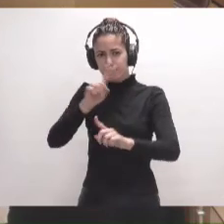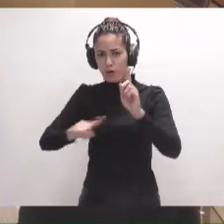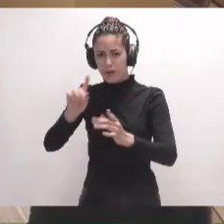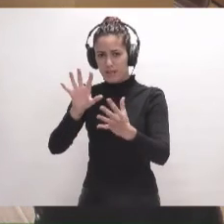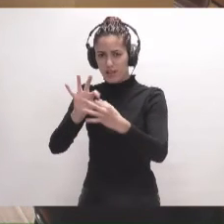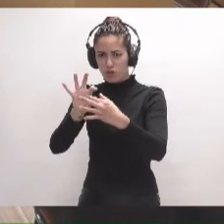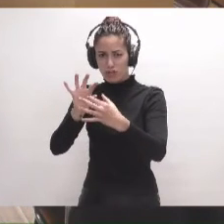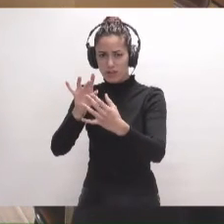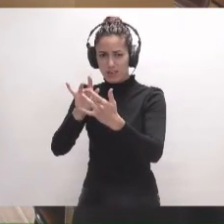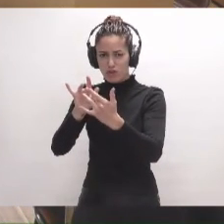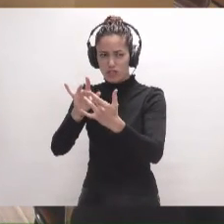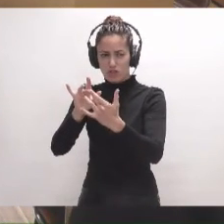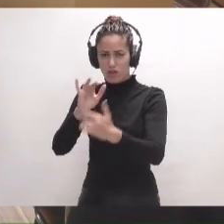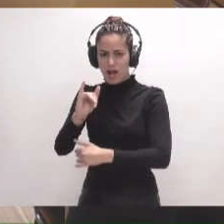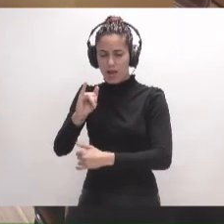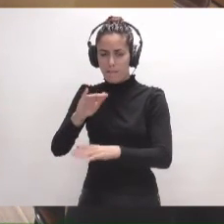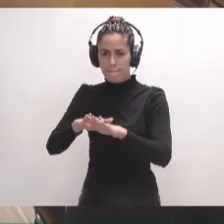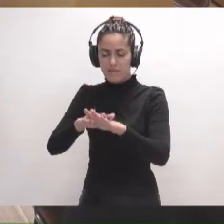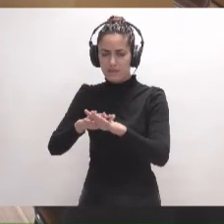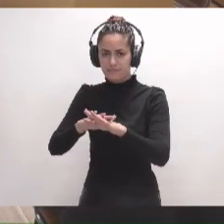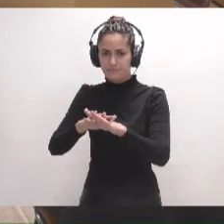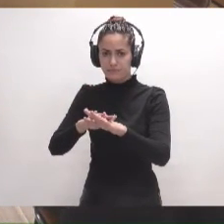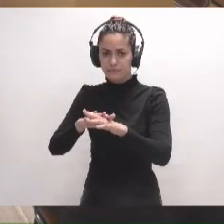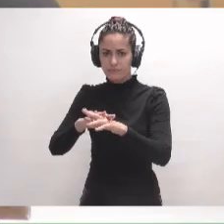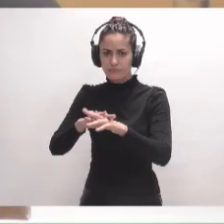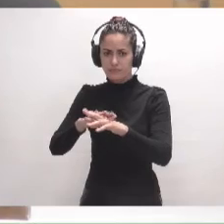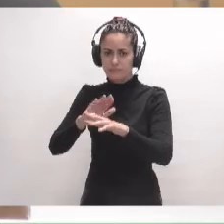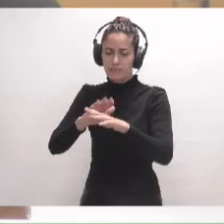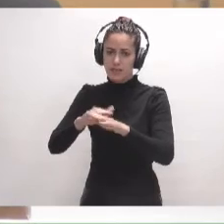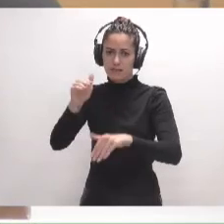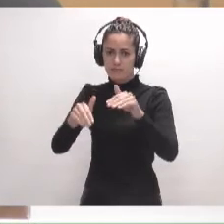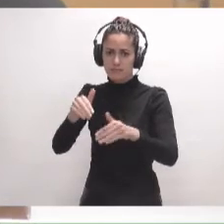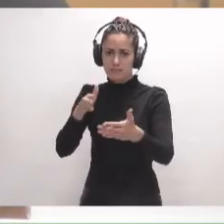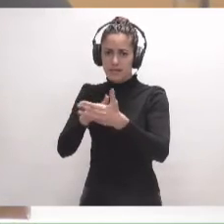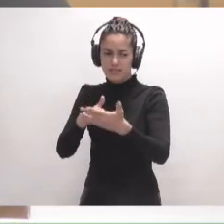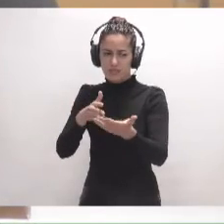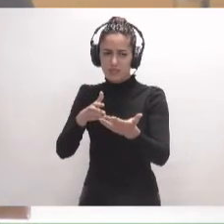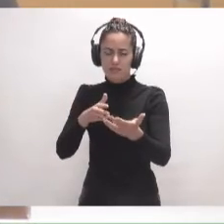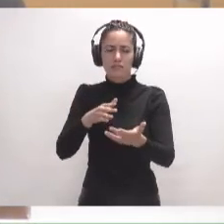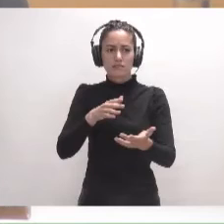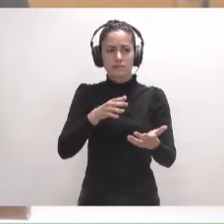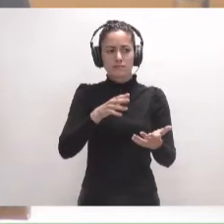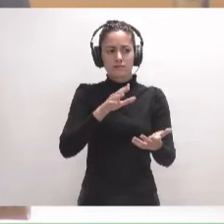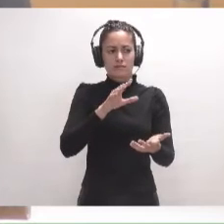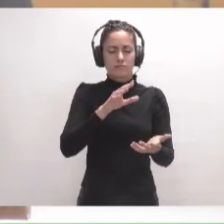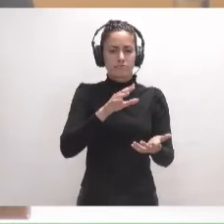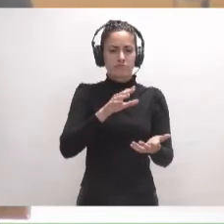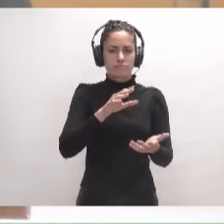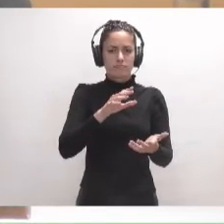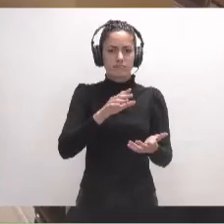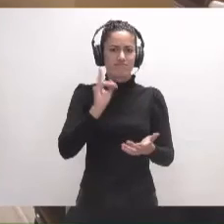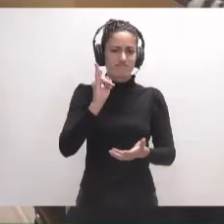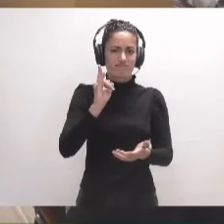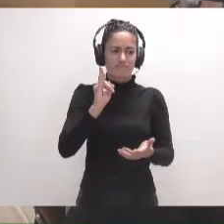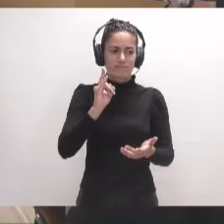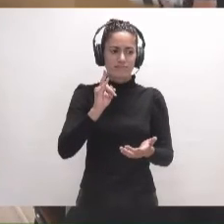para, en su caso, paralizar la votación. Exactamente, hay un mensaje que tiene que hacer con el Estado de la